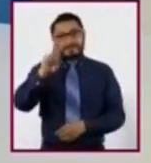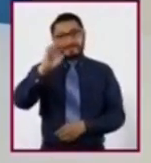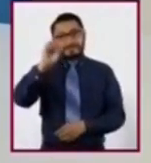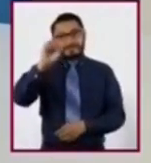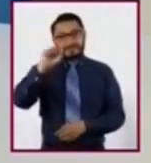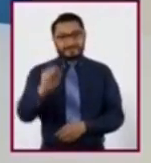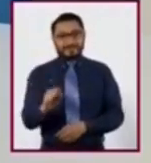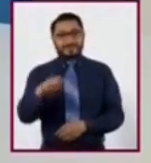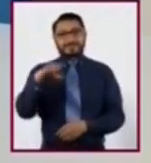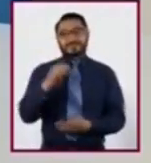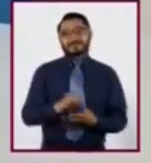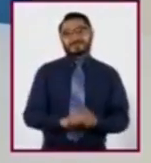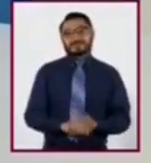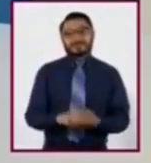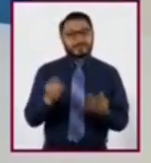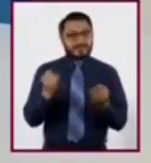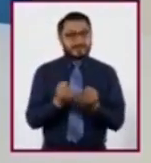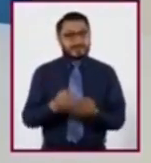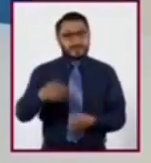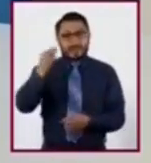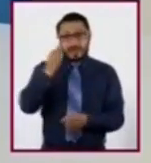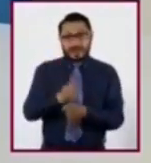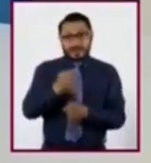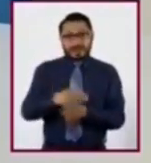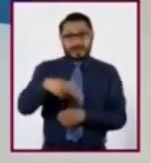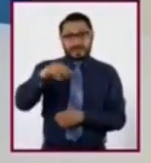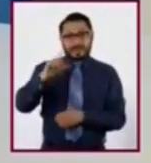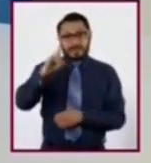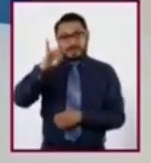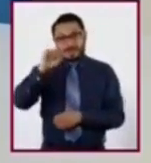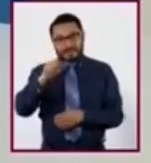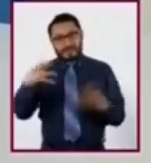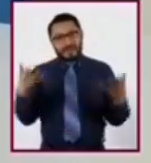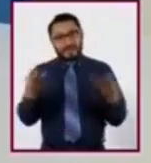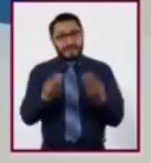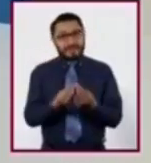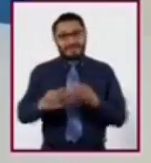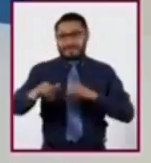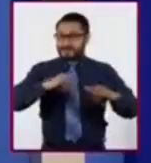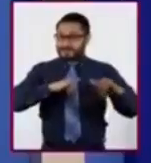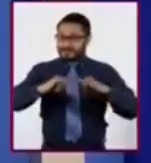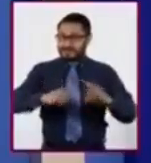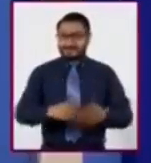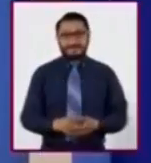contamos con la presencia de Nadia, quien nos acompañará en nuestro recorrido geográfico.